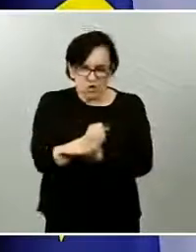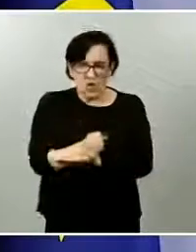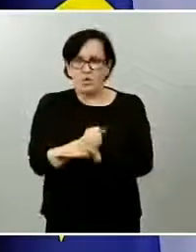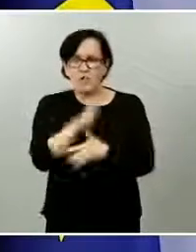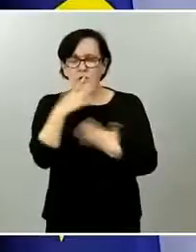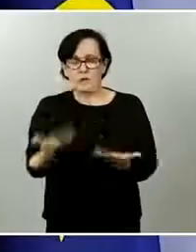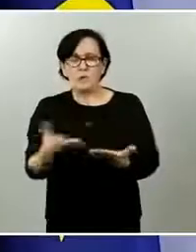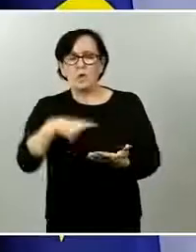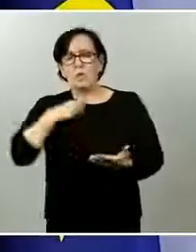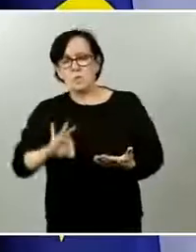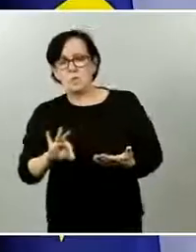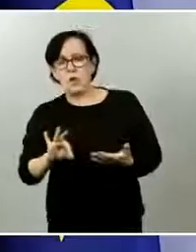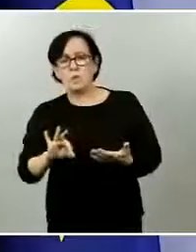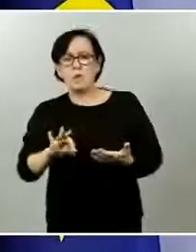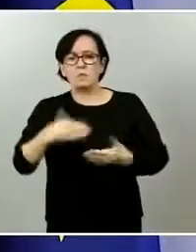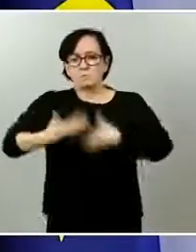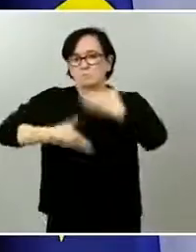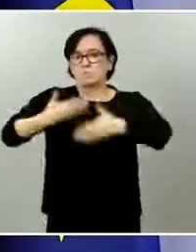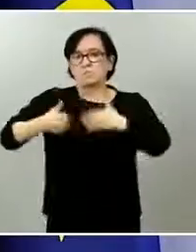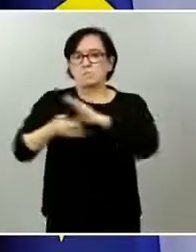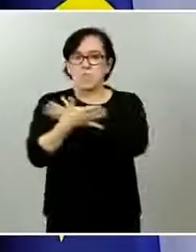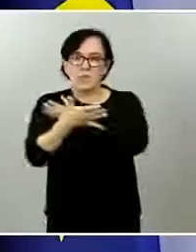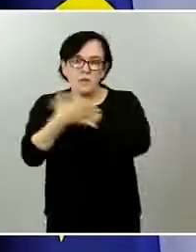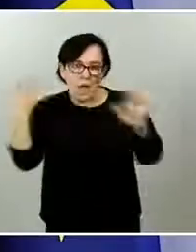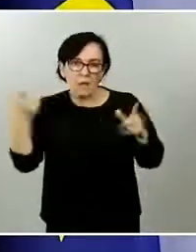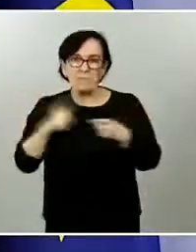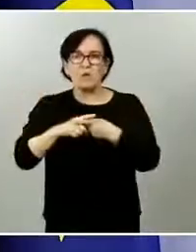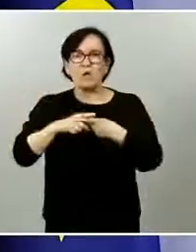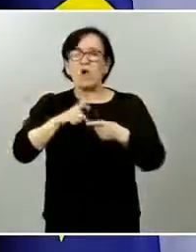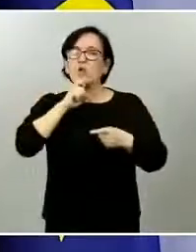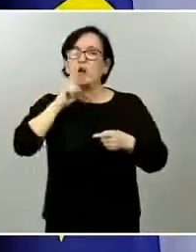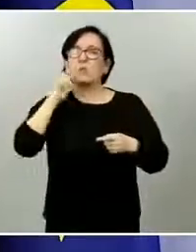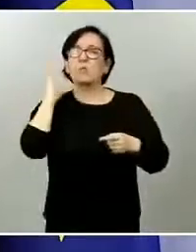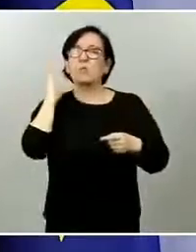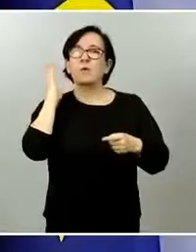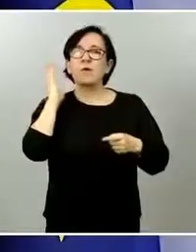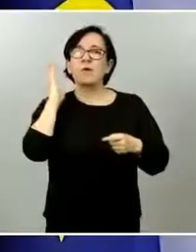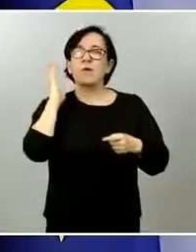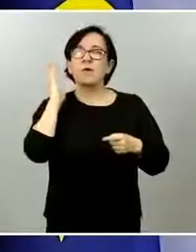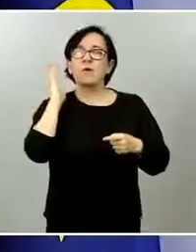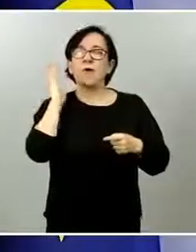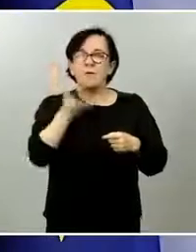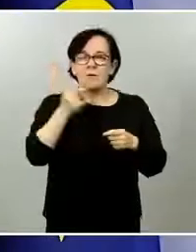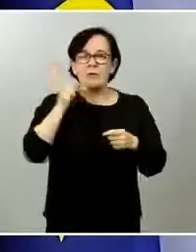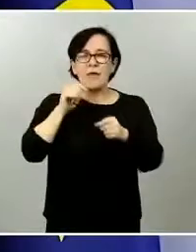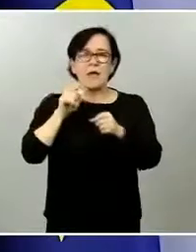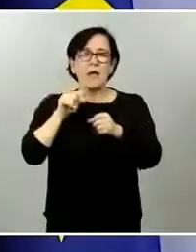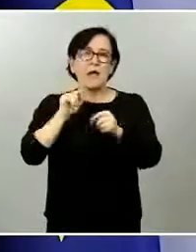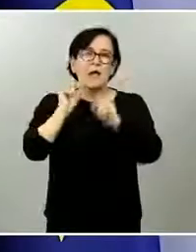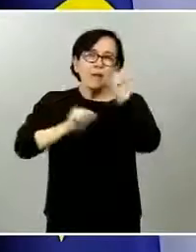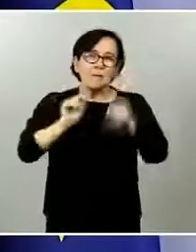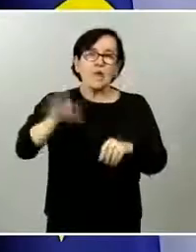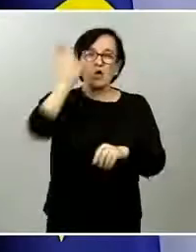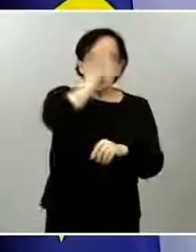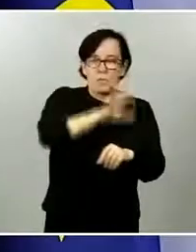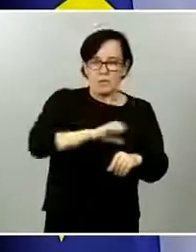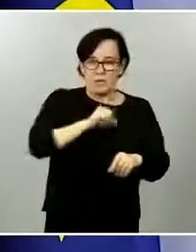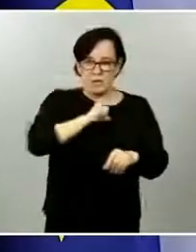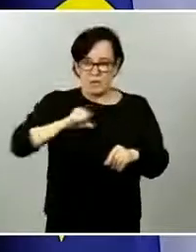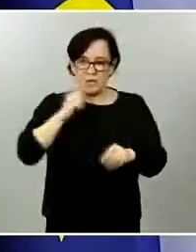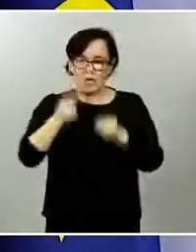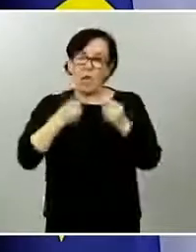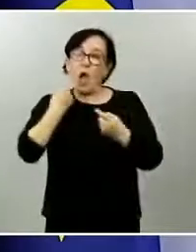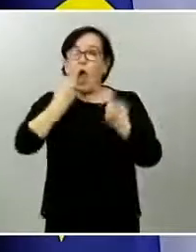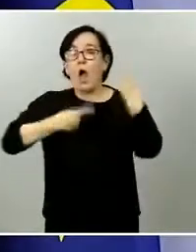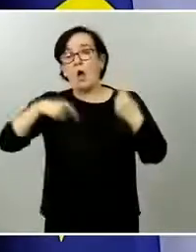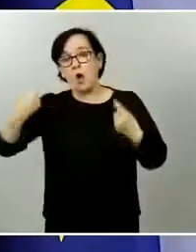amplio de criterios pues esto es un criterio esencial ahí las comunidades autónomas están haciendo un trabajo impresionante todas ellas en algunos casos se puede ir a un